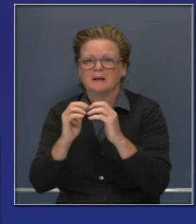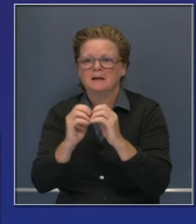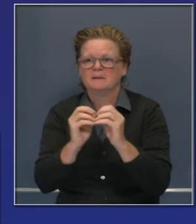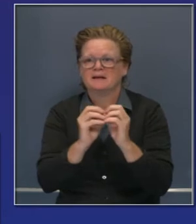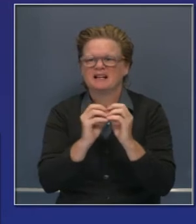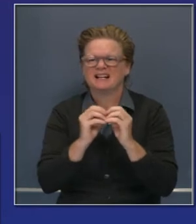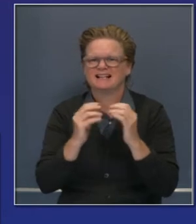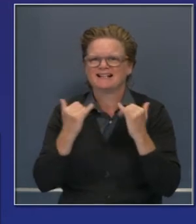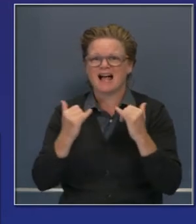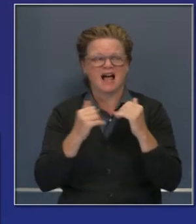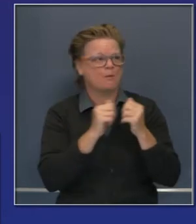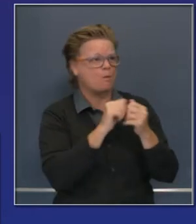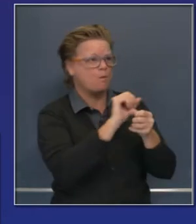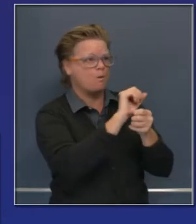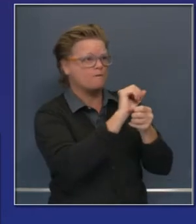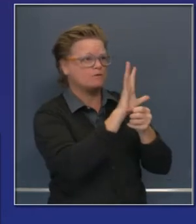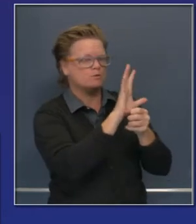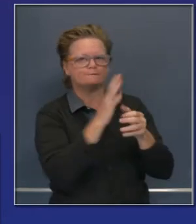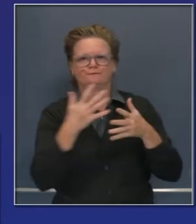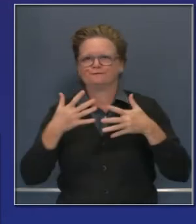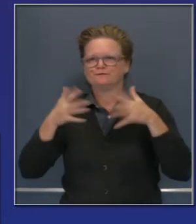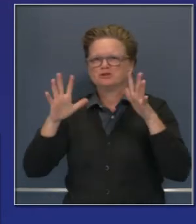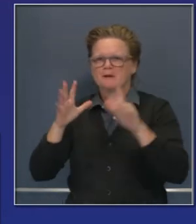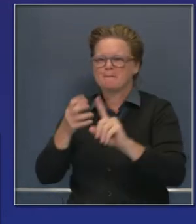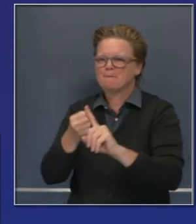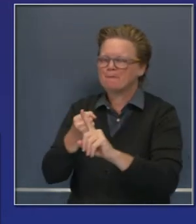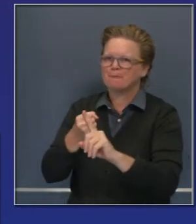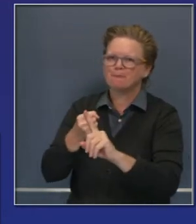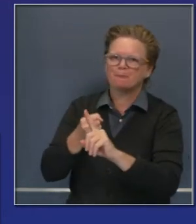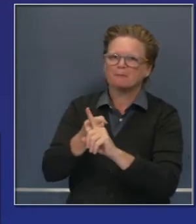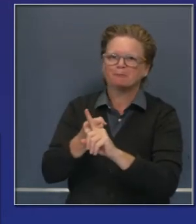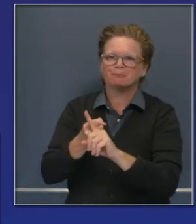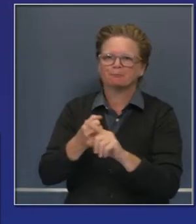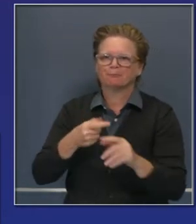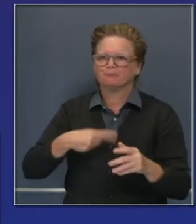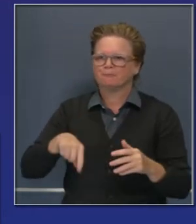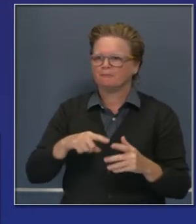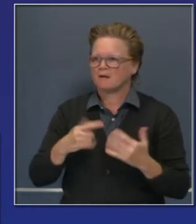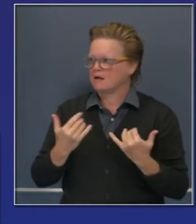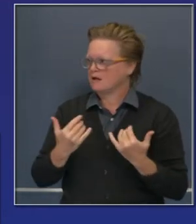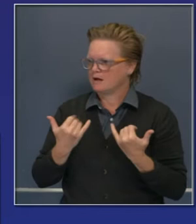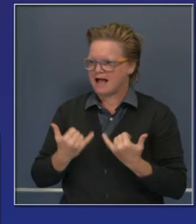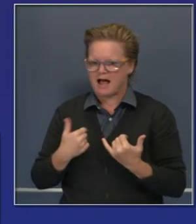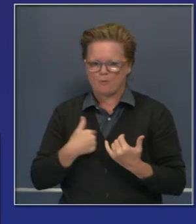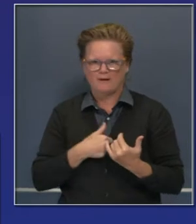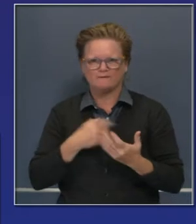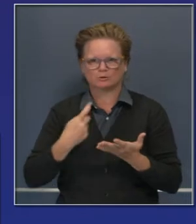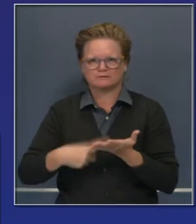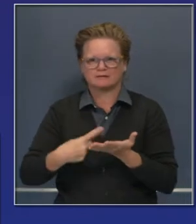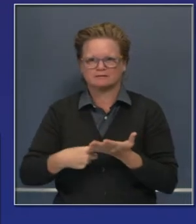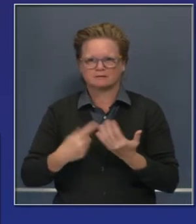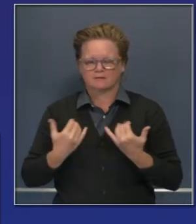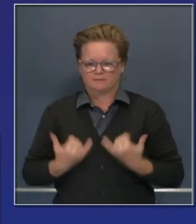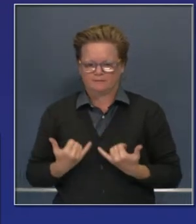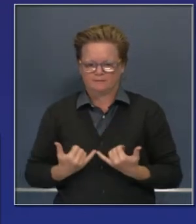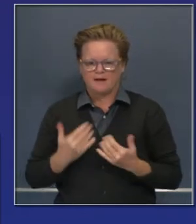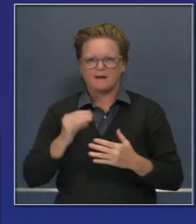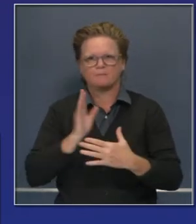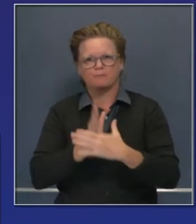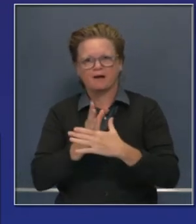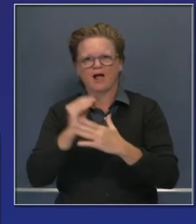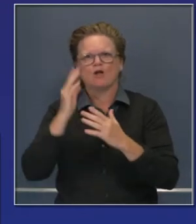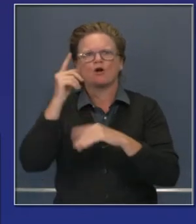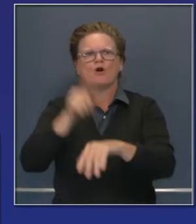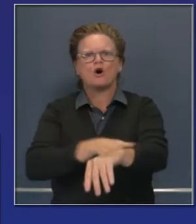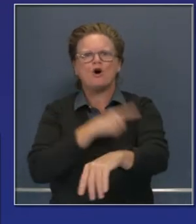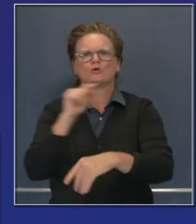Y a plazo corto, a plazo mediano, podemos usarlos. Pero para una estrategia